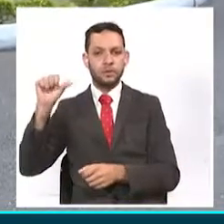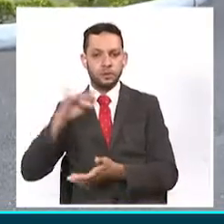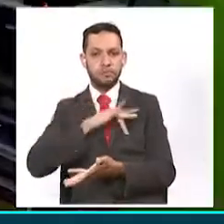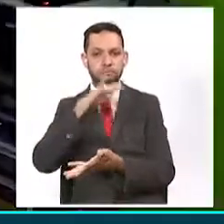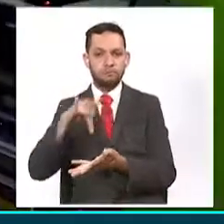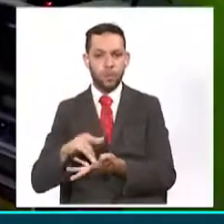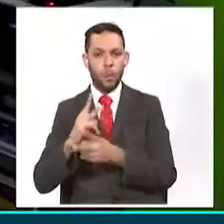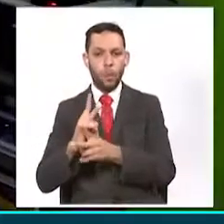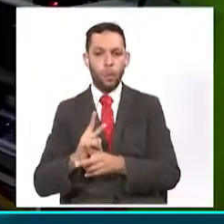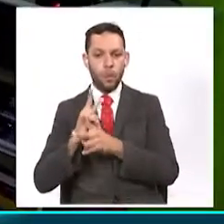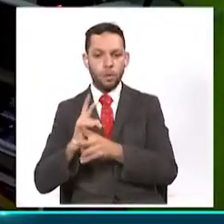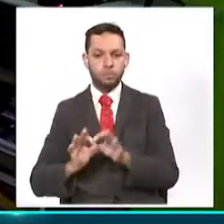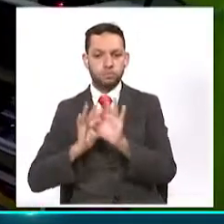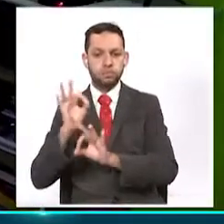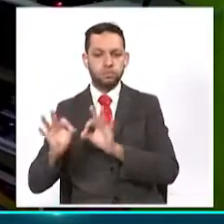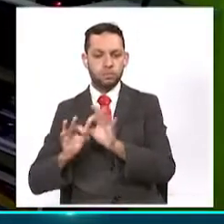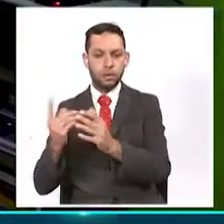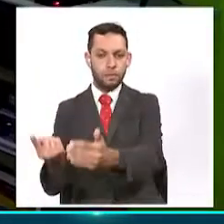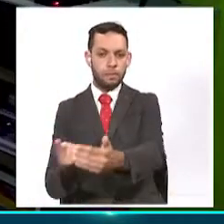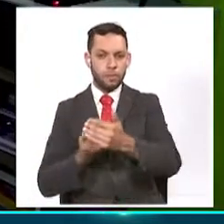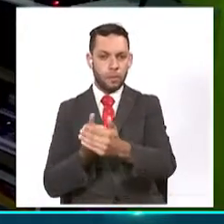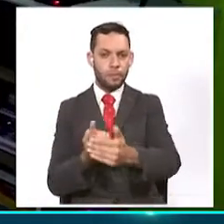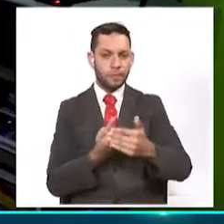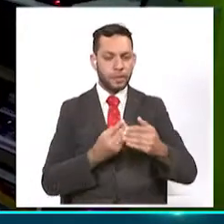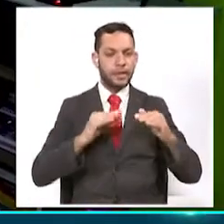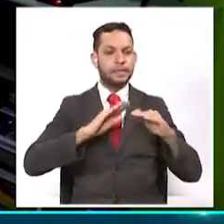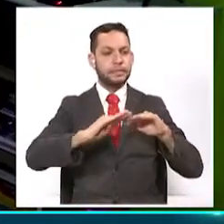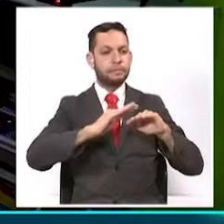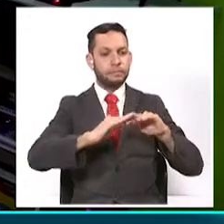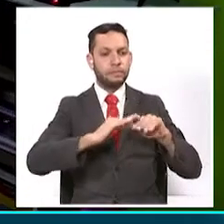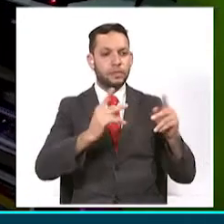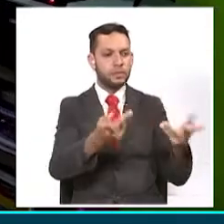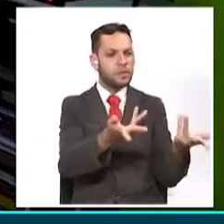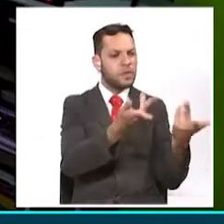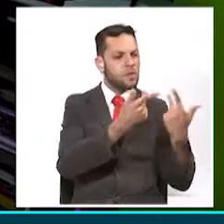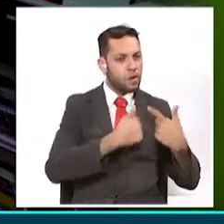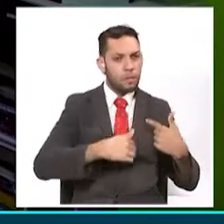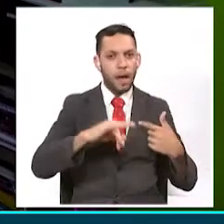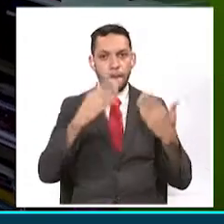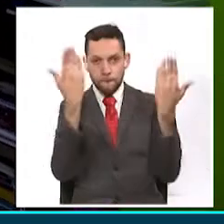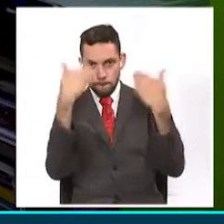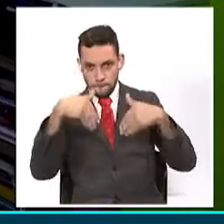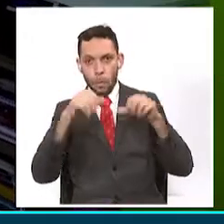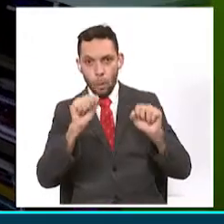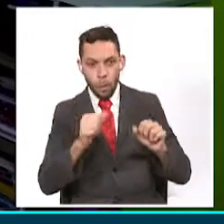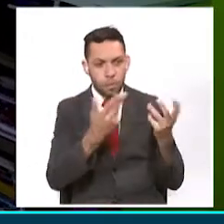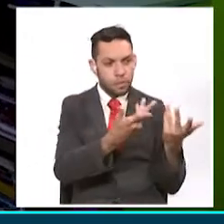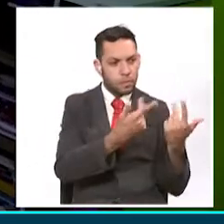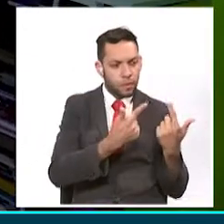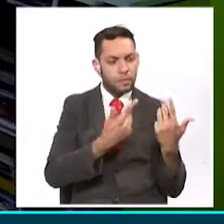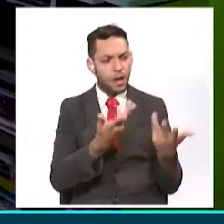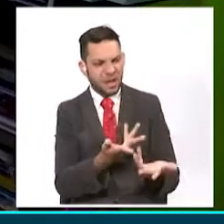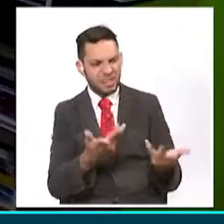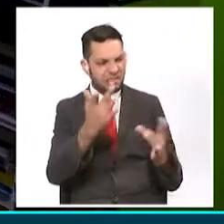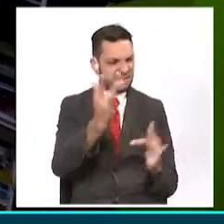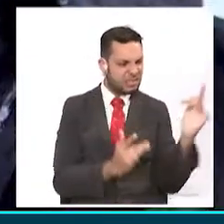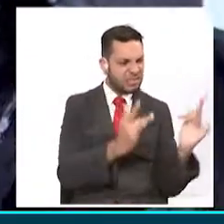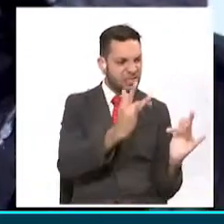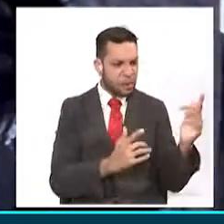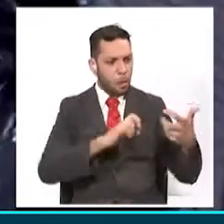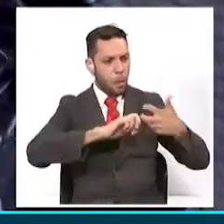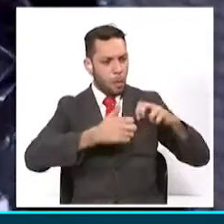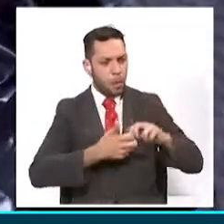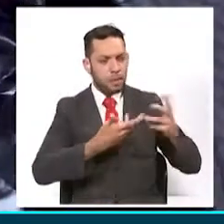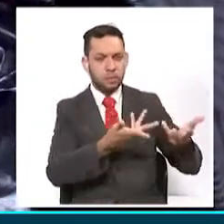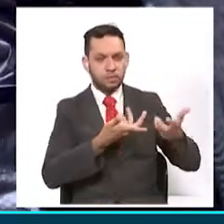comuna. Invitamos a nuestra comunidad a que denuncie, nos ponga en conocimiento todas las irregularidades de seguridad y convivencia